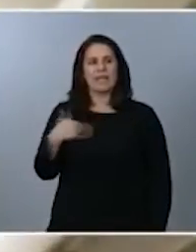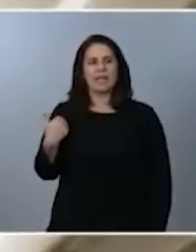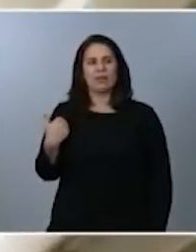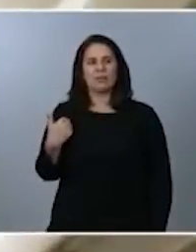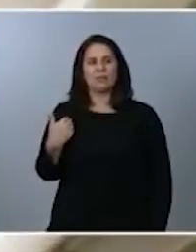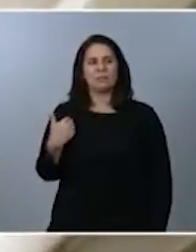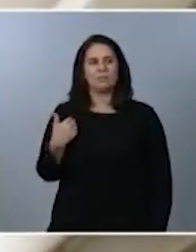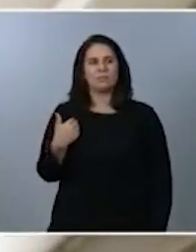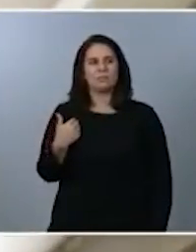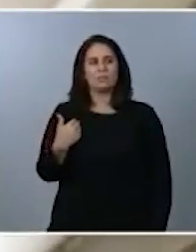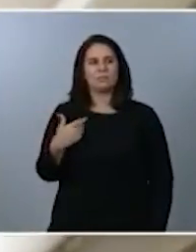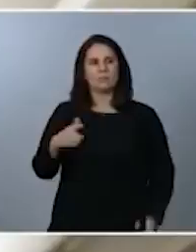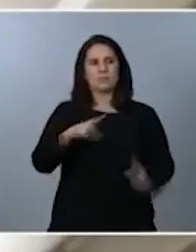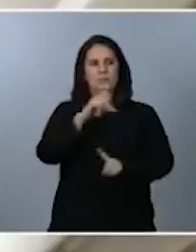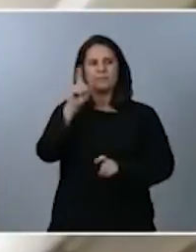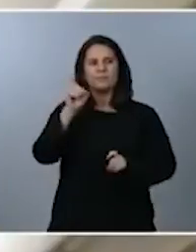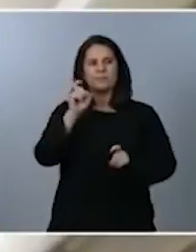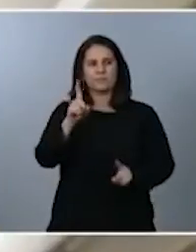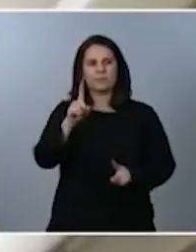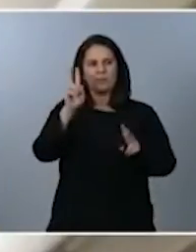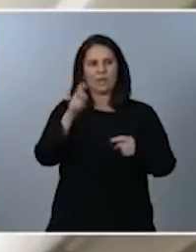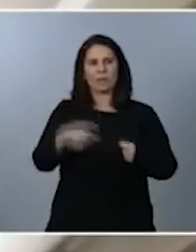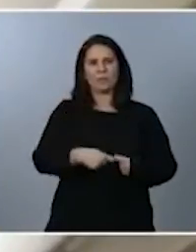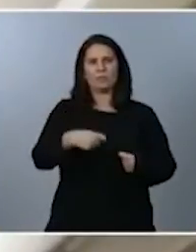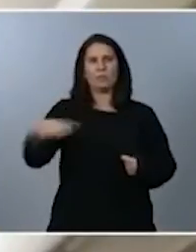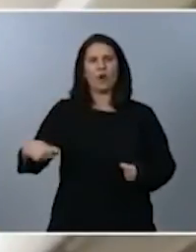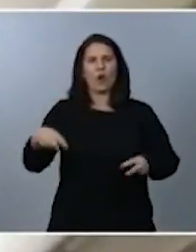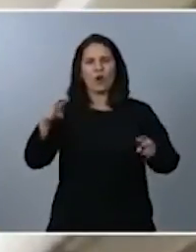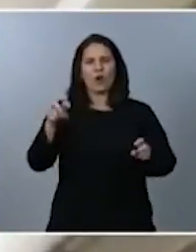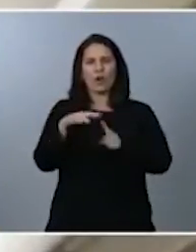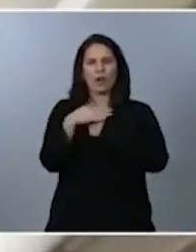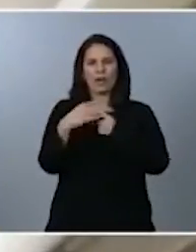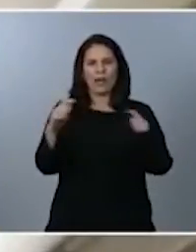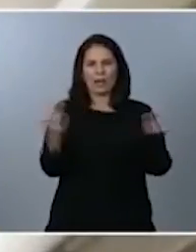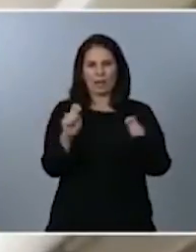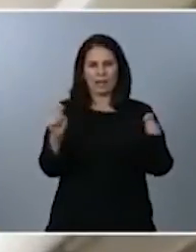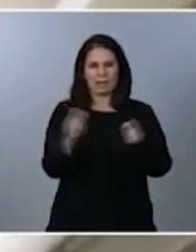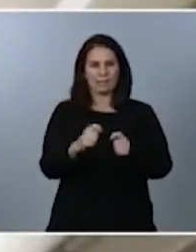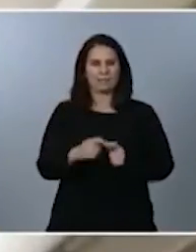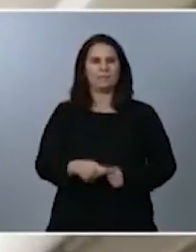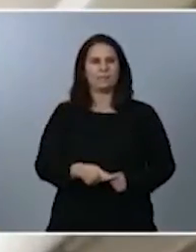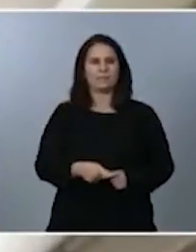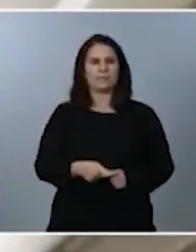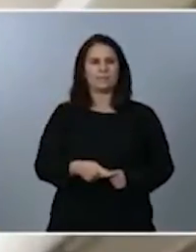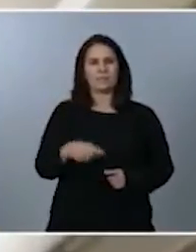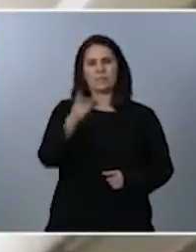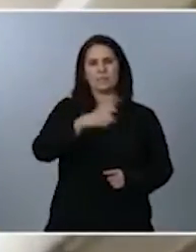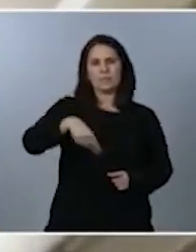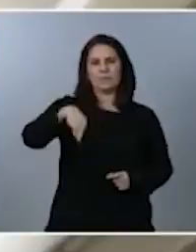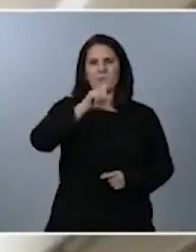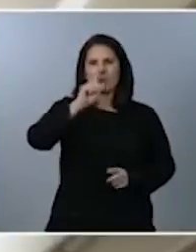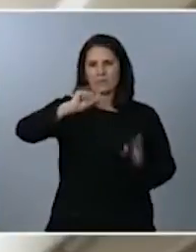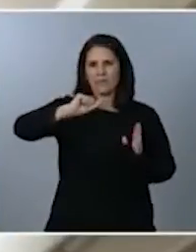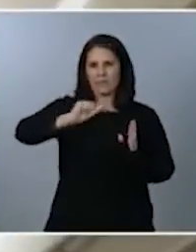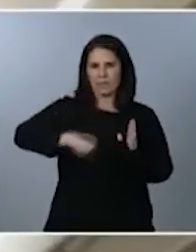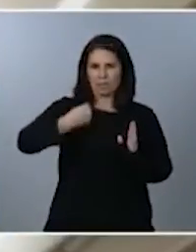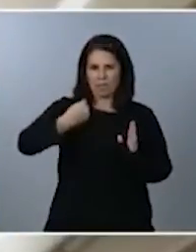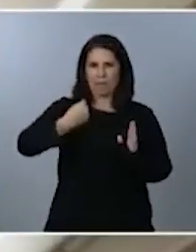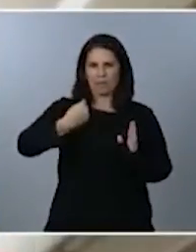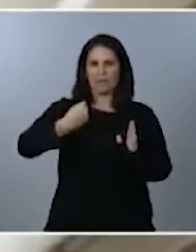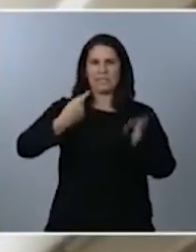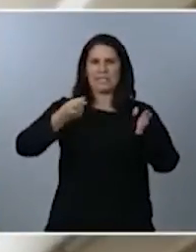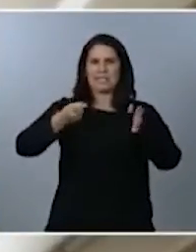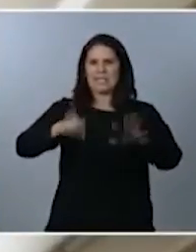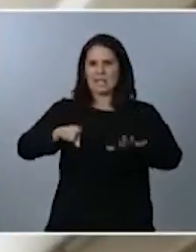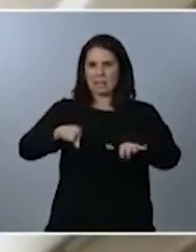preguntarle por el tema de la prórroga del estado de alarma. Ustedes han firmado esos seis meses de la prórroga.